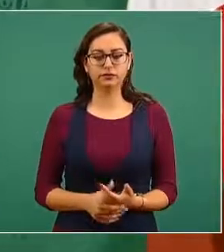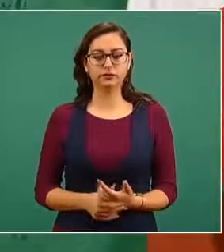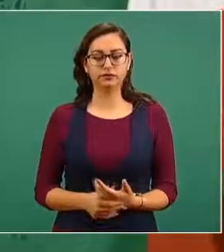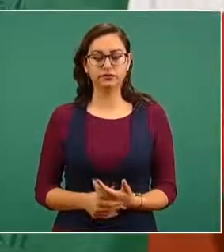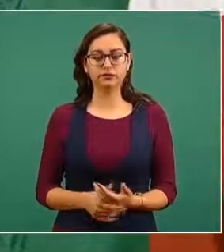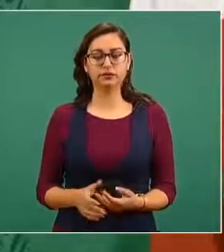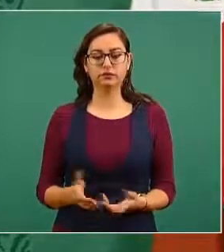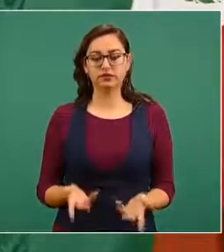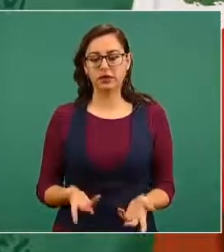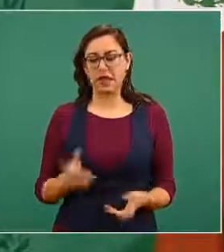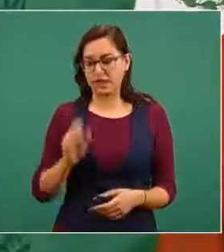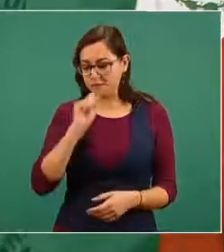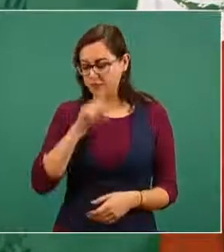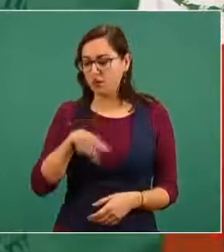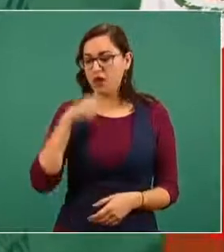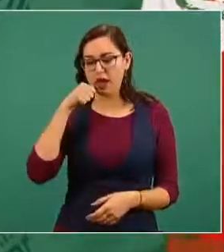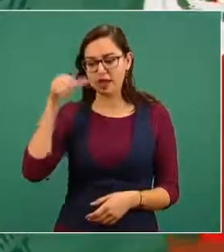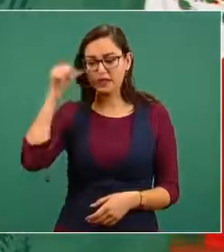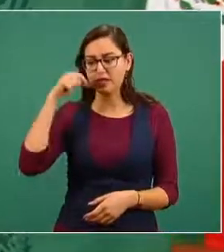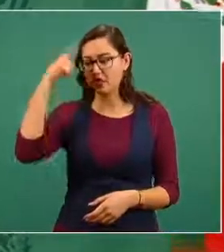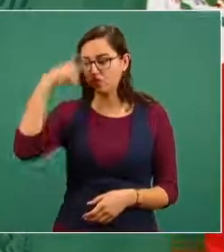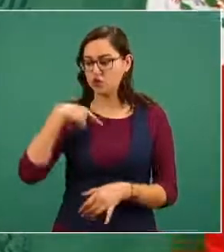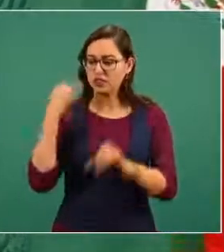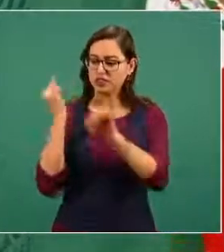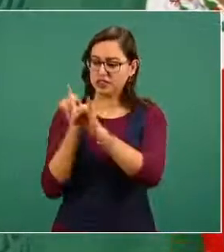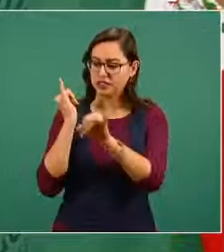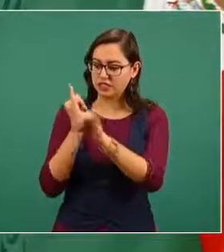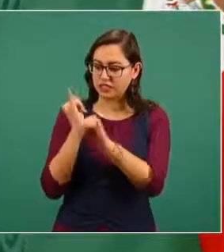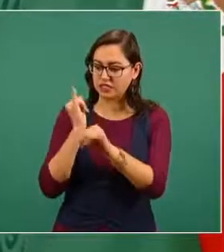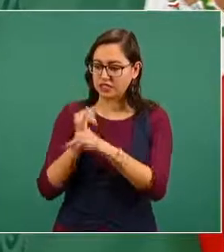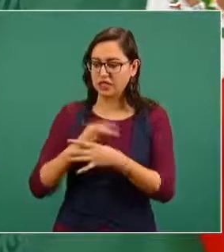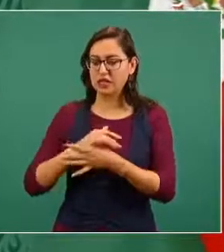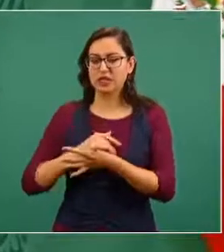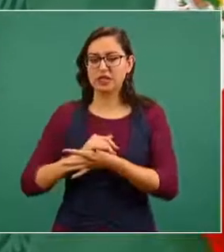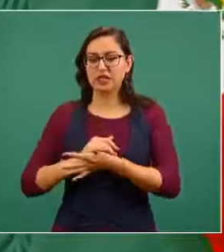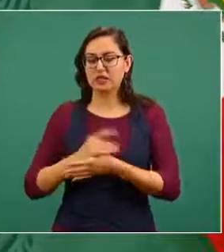redes anoche periodistas defendiendo